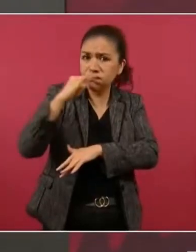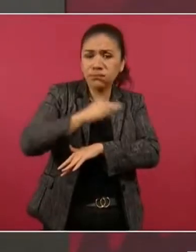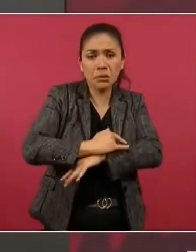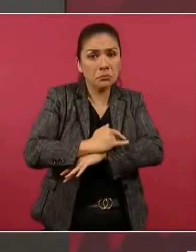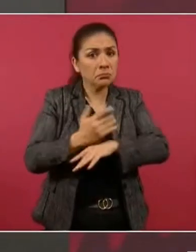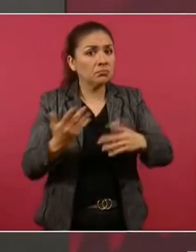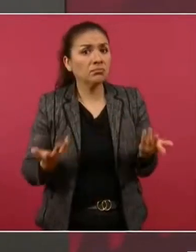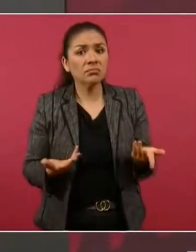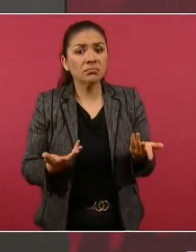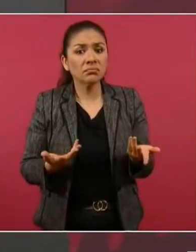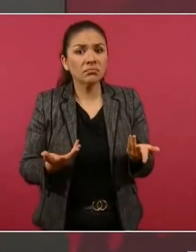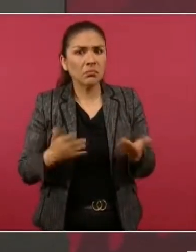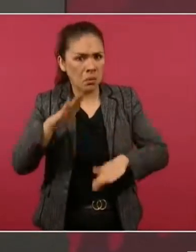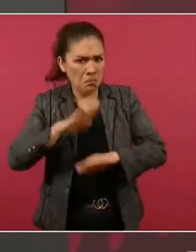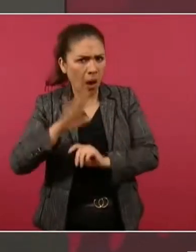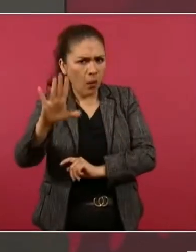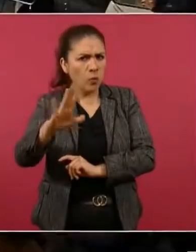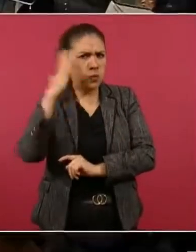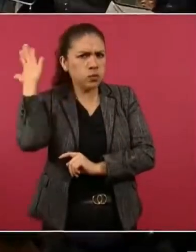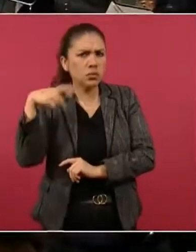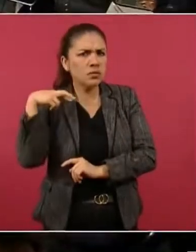y rápido. Rápido.